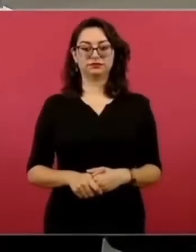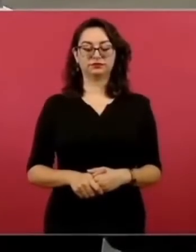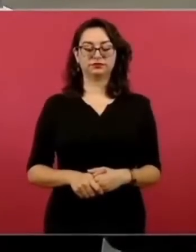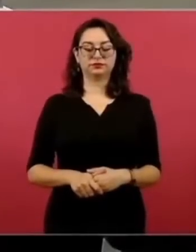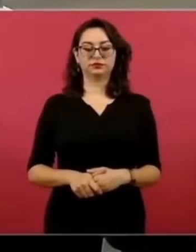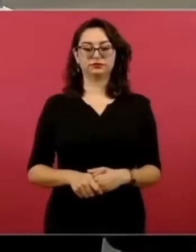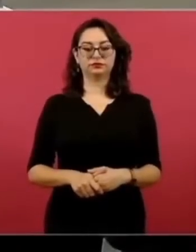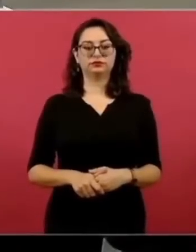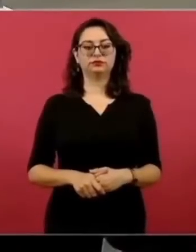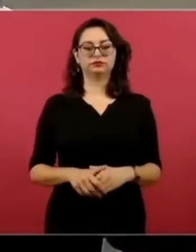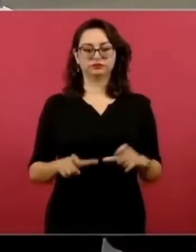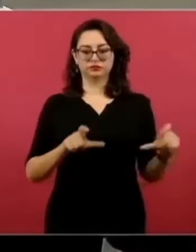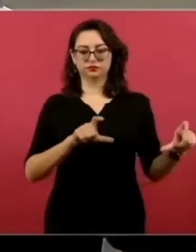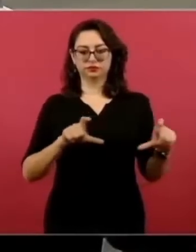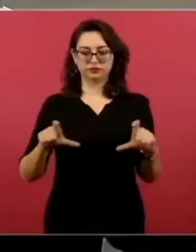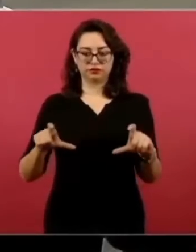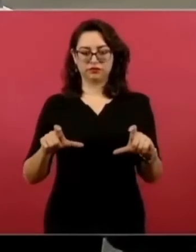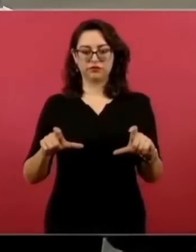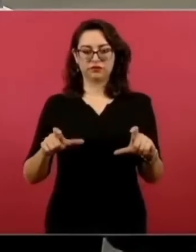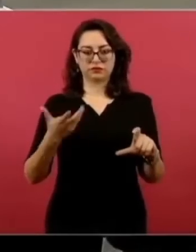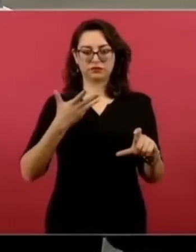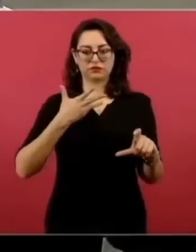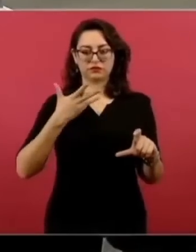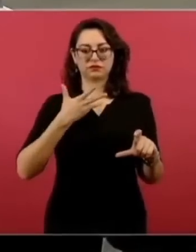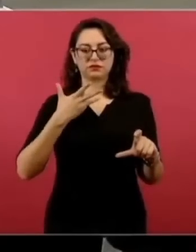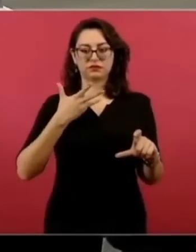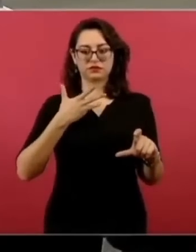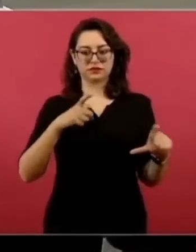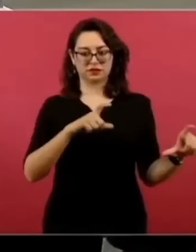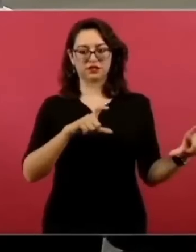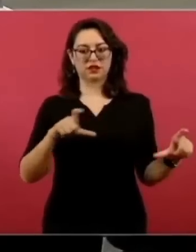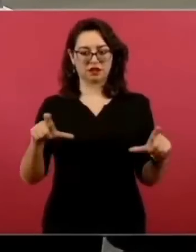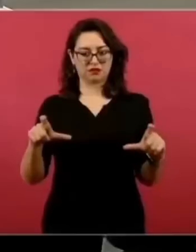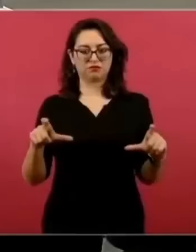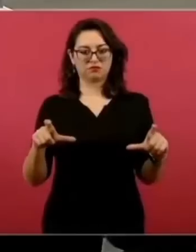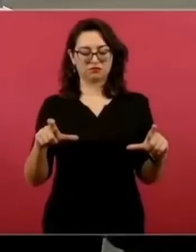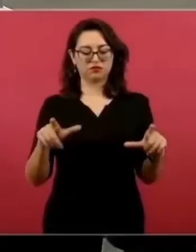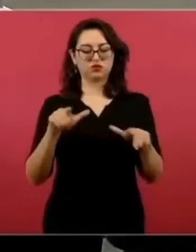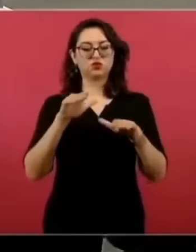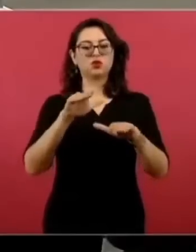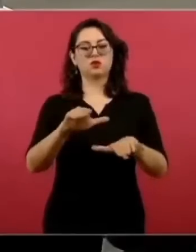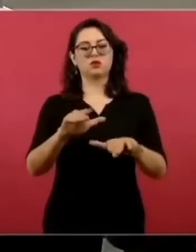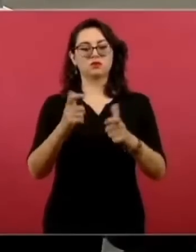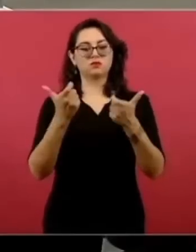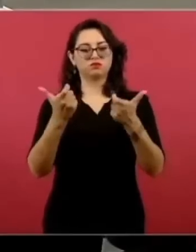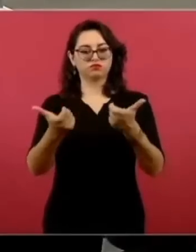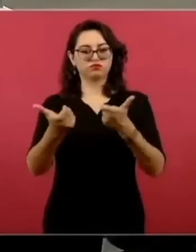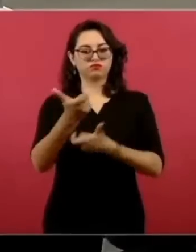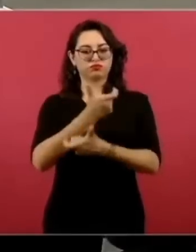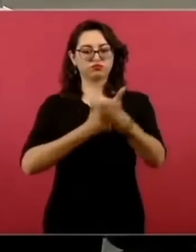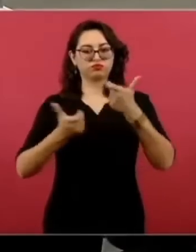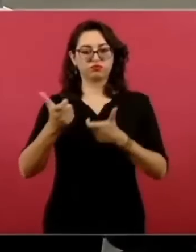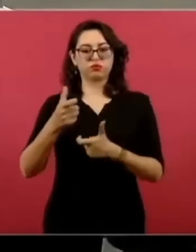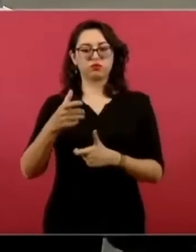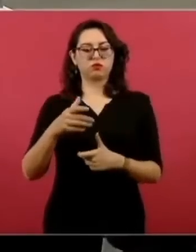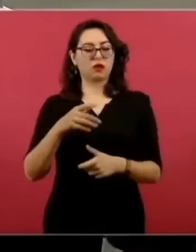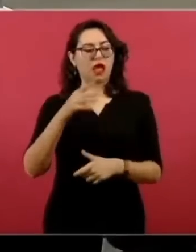Hay un fragmento. En Economía Moral.